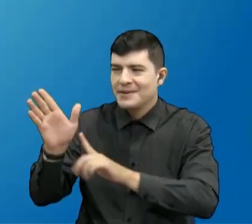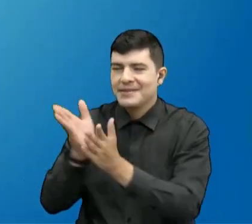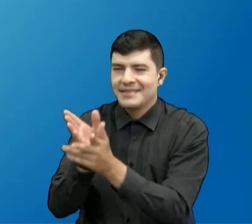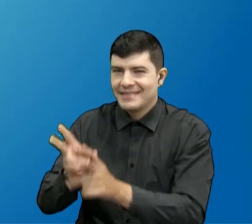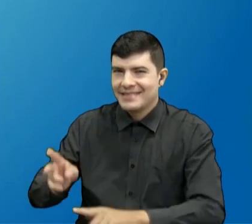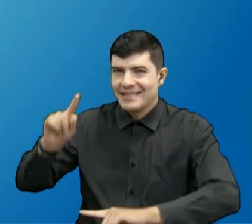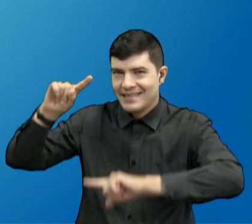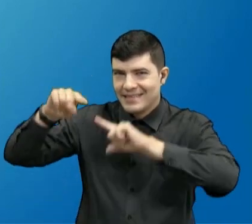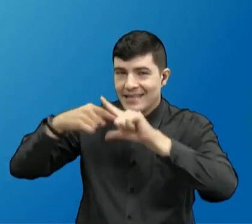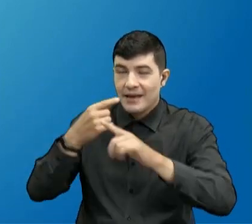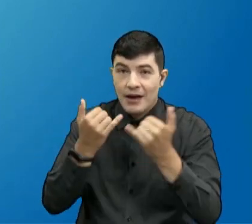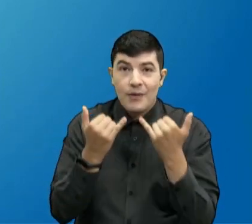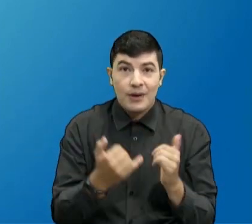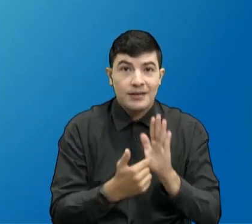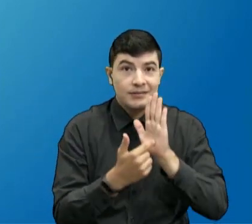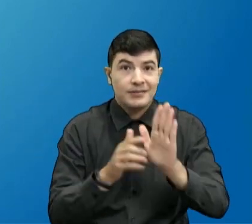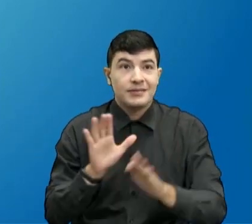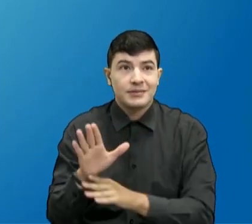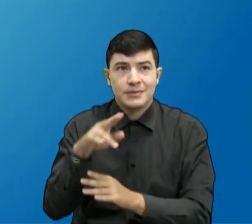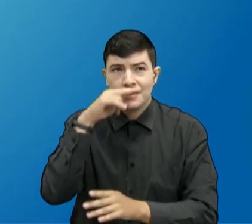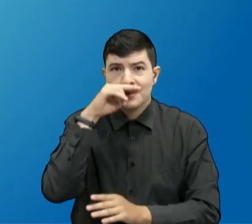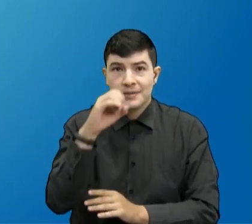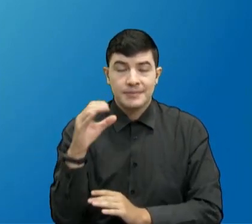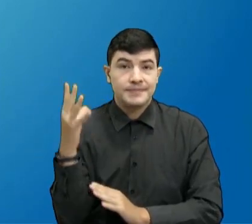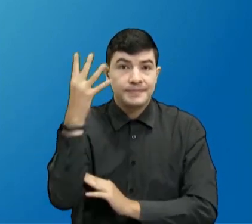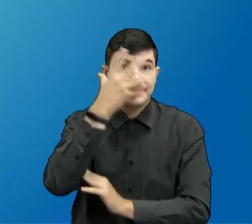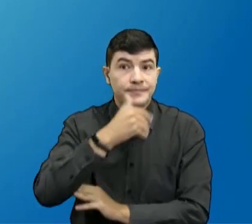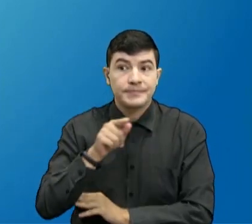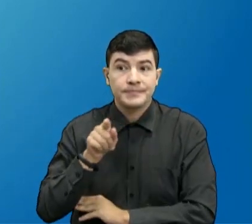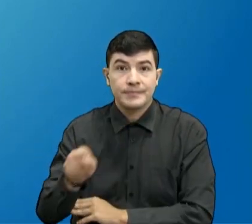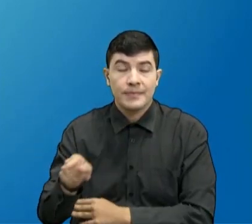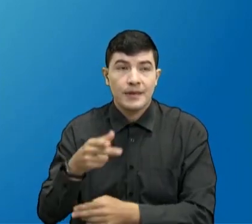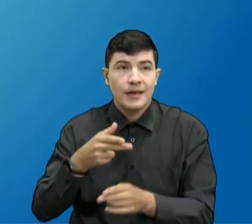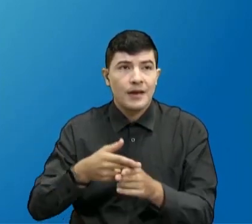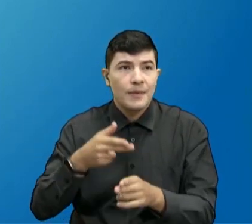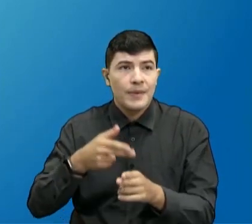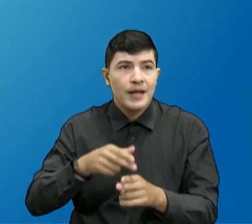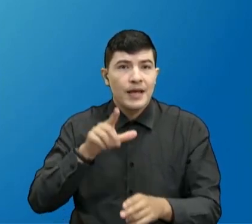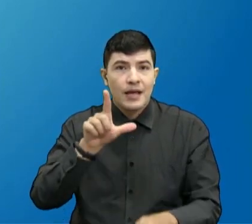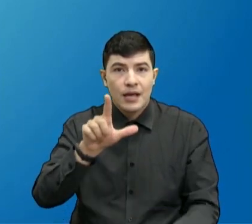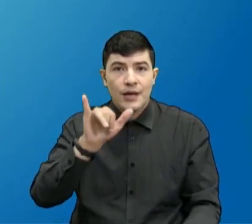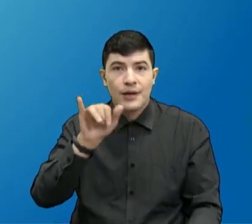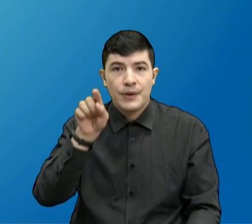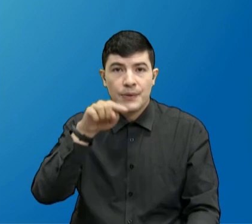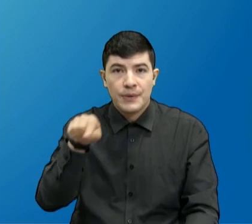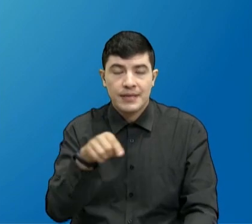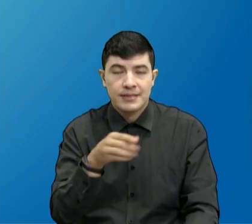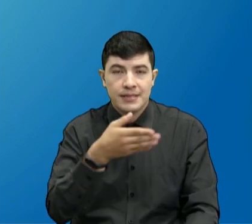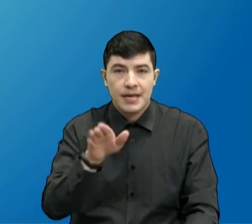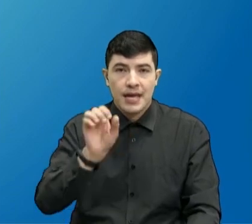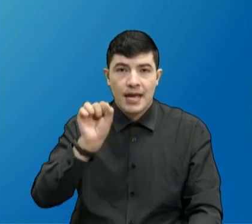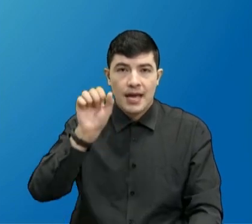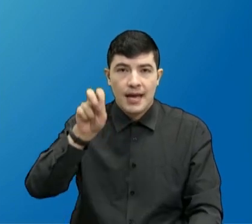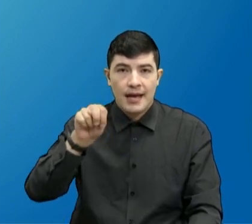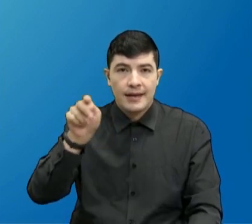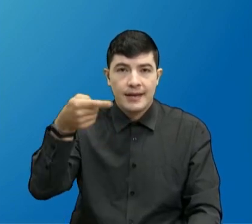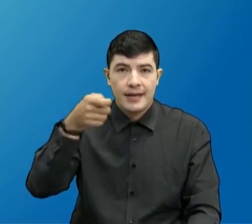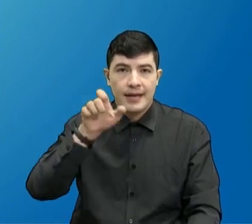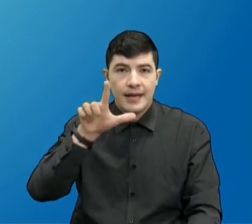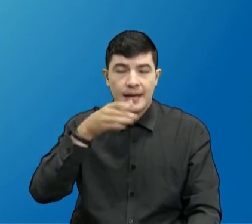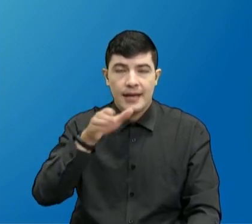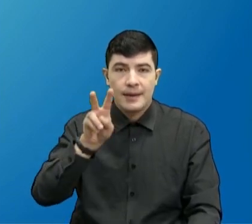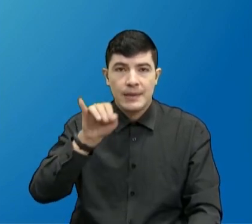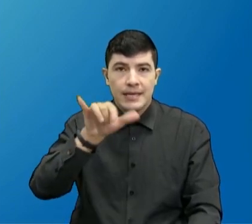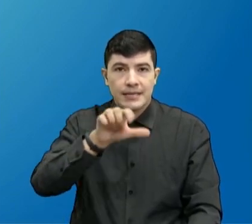muñeco precioso que nos saluda hoy. Luz Ángel... Luis Ángel Villamizar, perdón. Desde